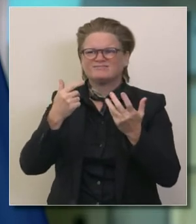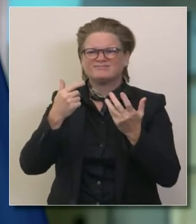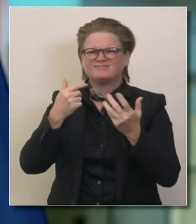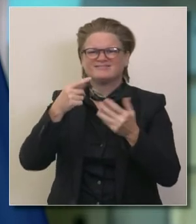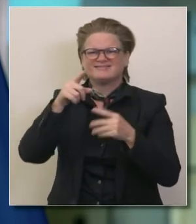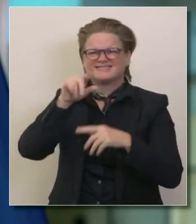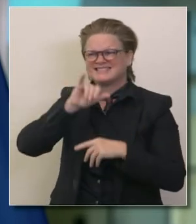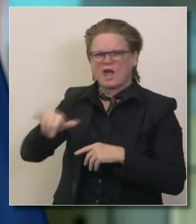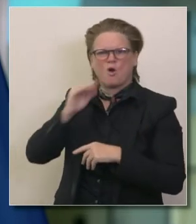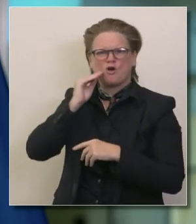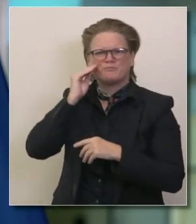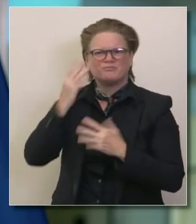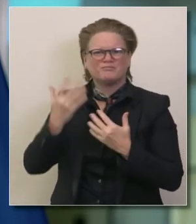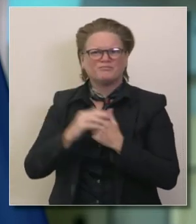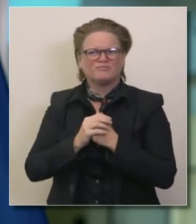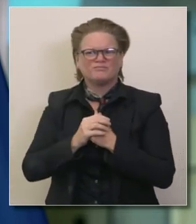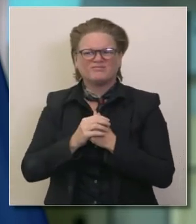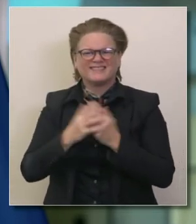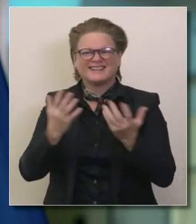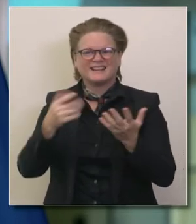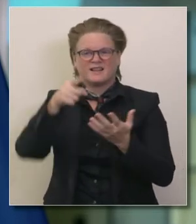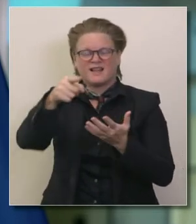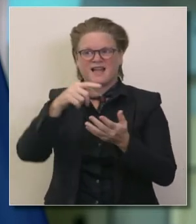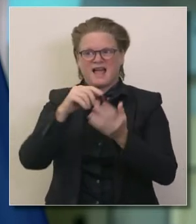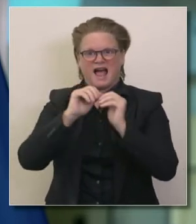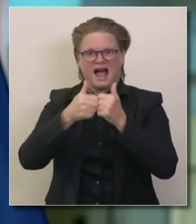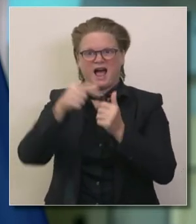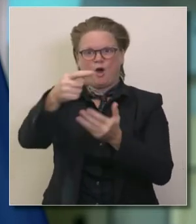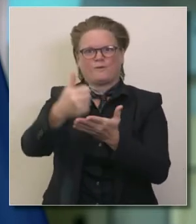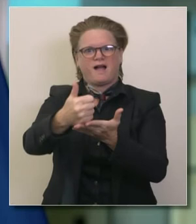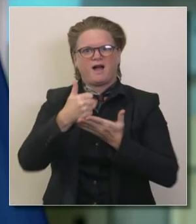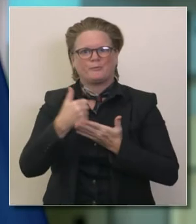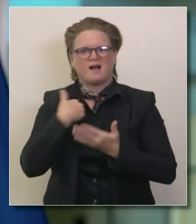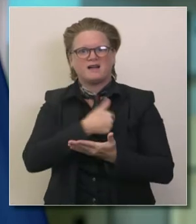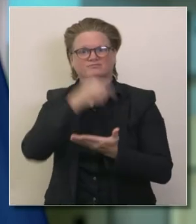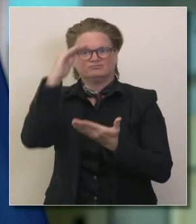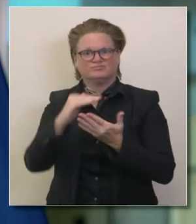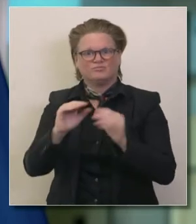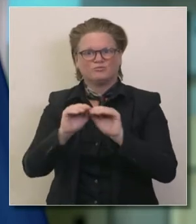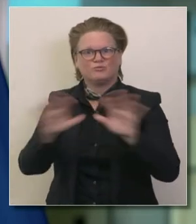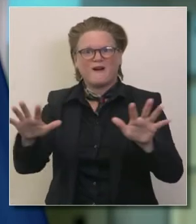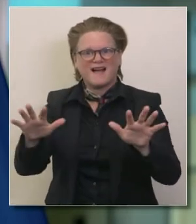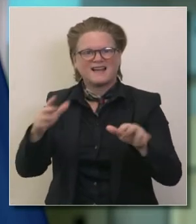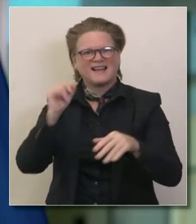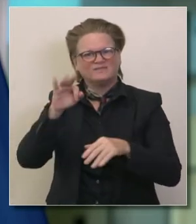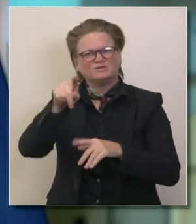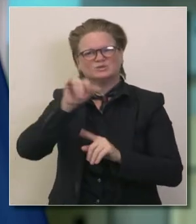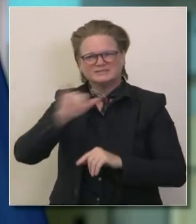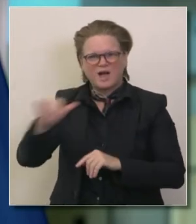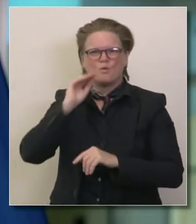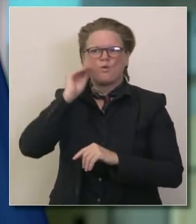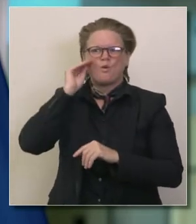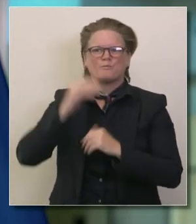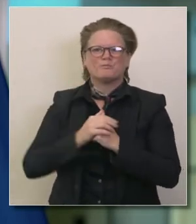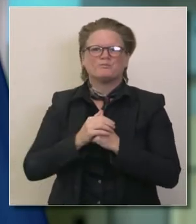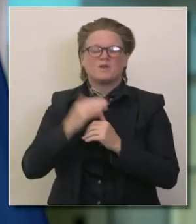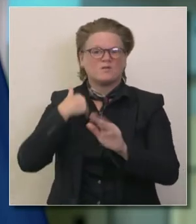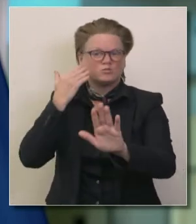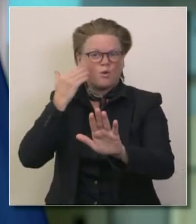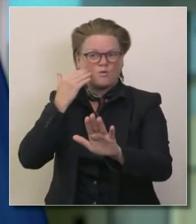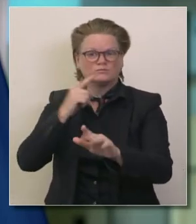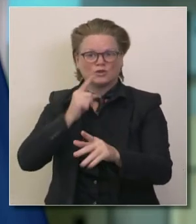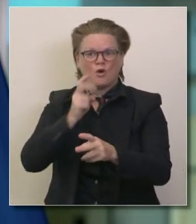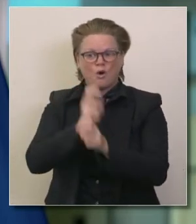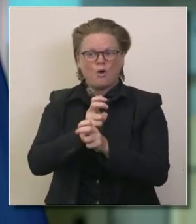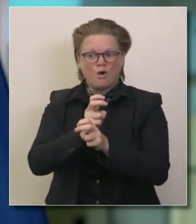este momento crítico para bajar el índice de propagación para ayudarnos a tomar control de la situación y